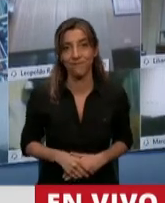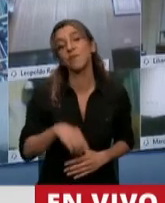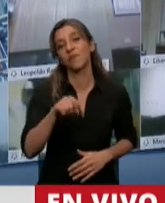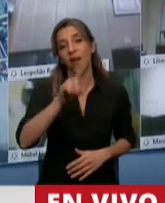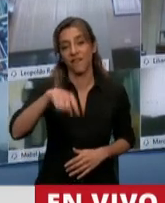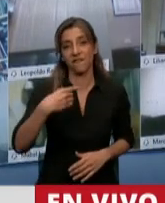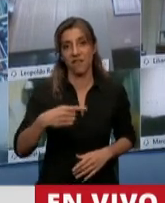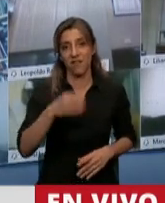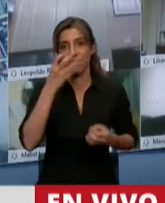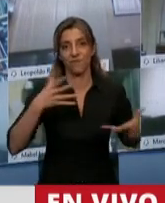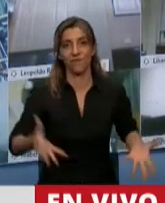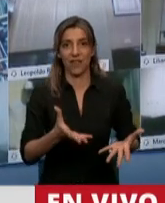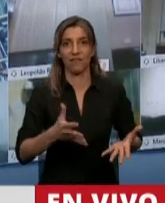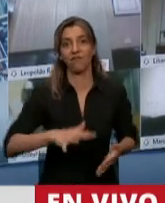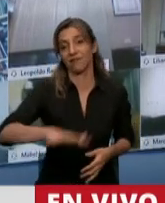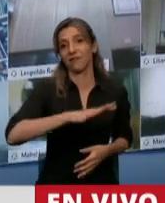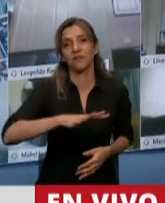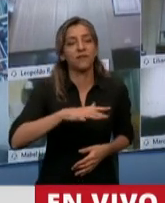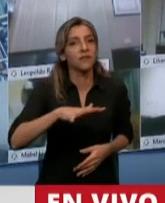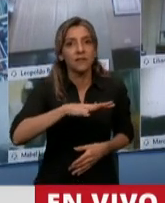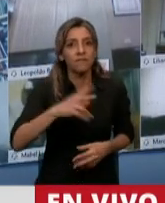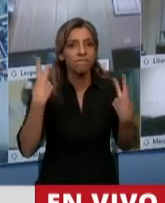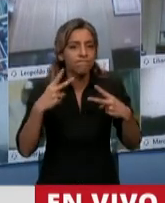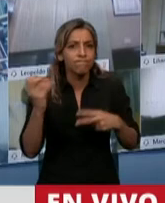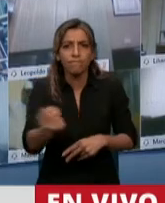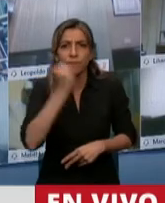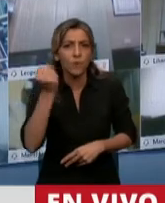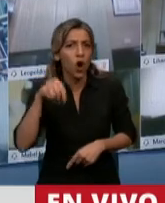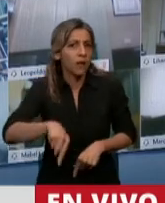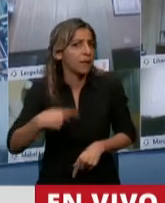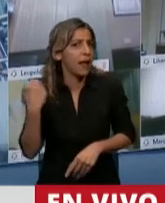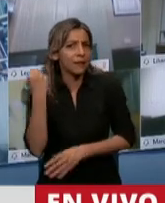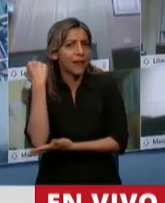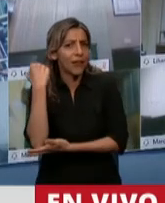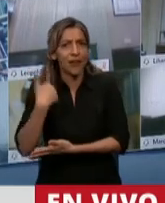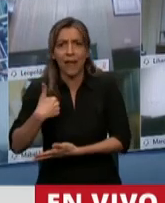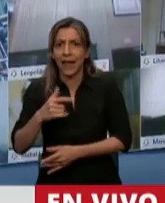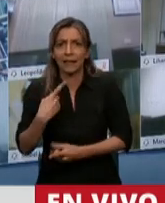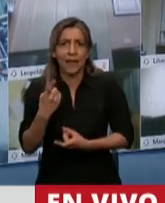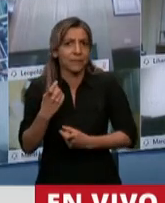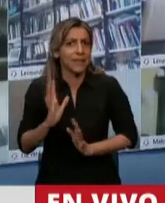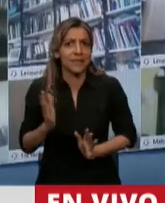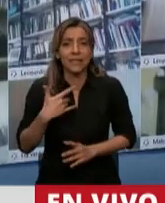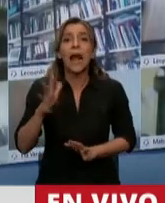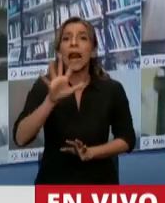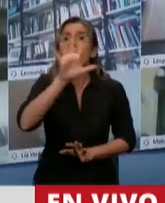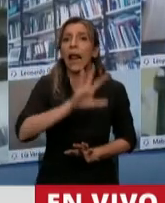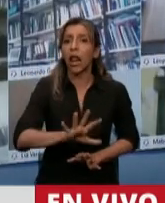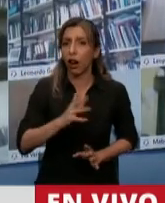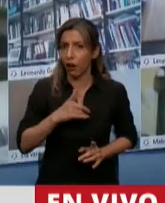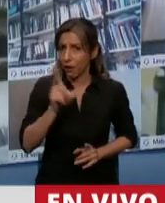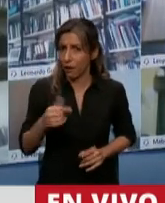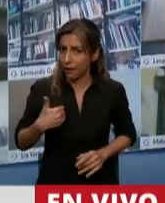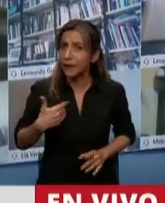sector tan importante en la economía argentina y en las economías regionales. Así que celebro